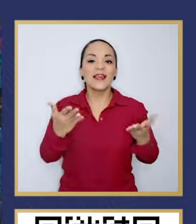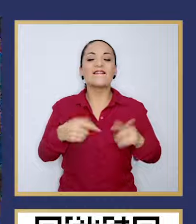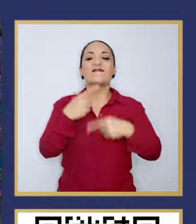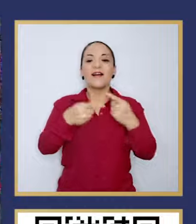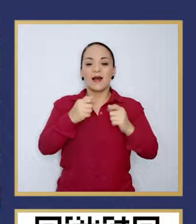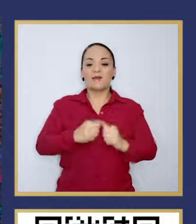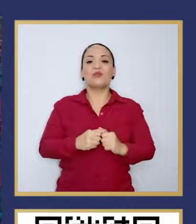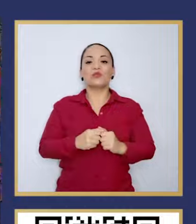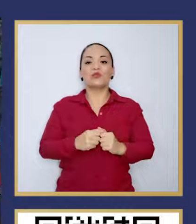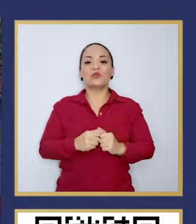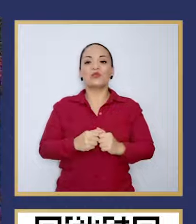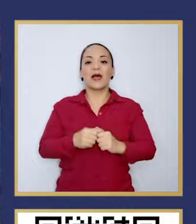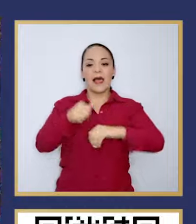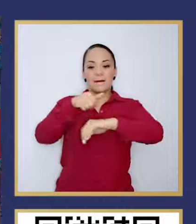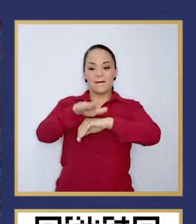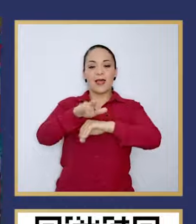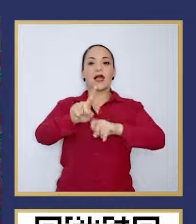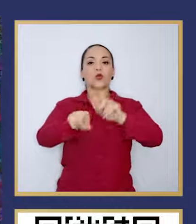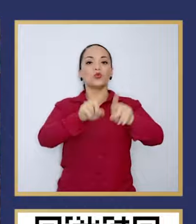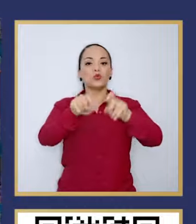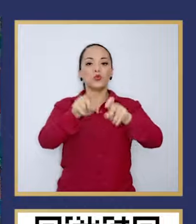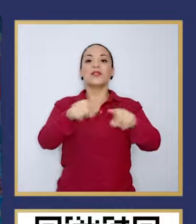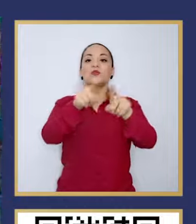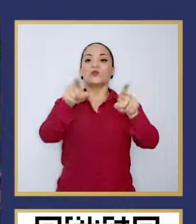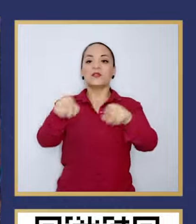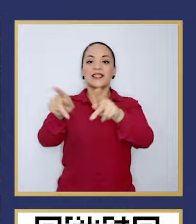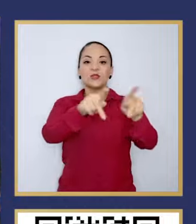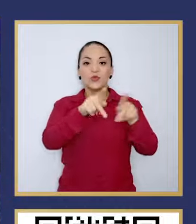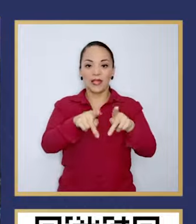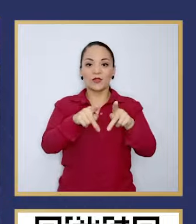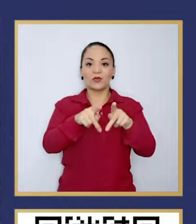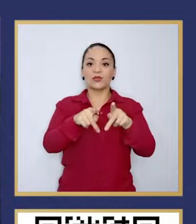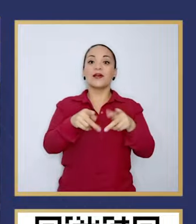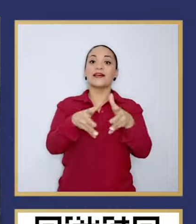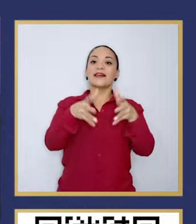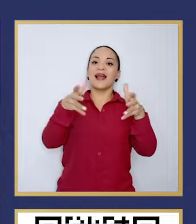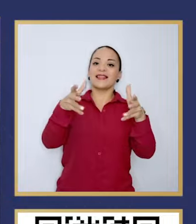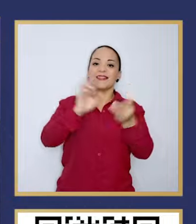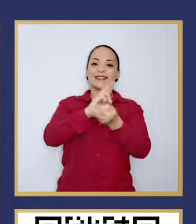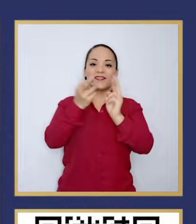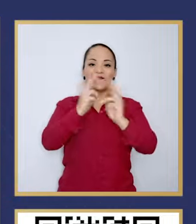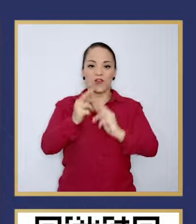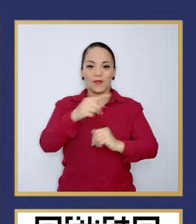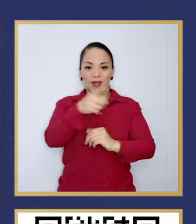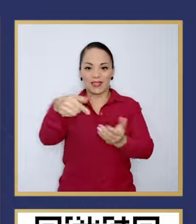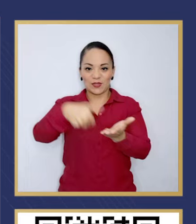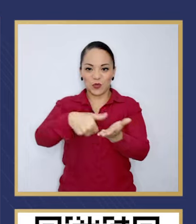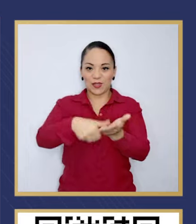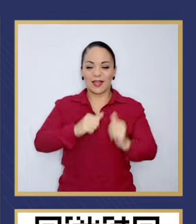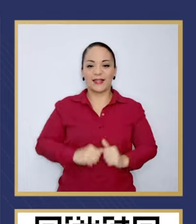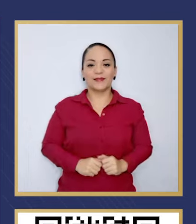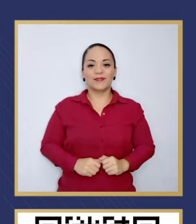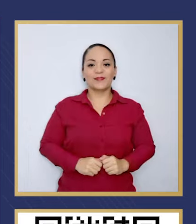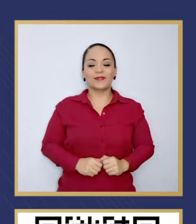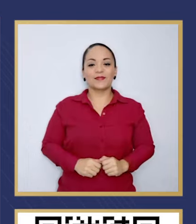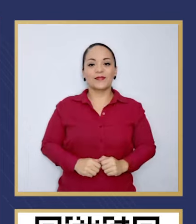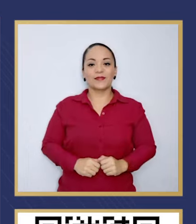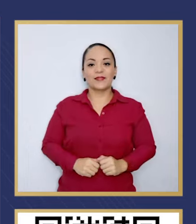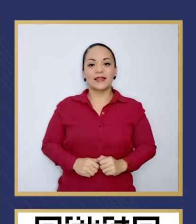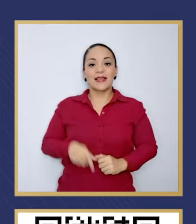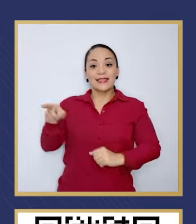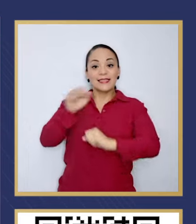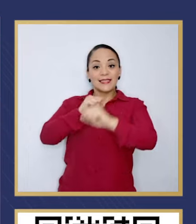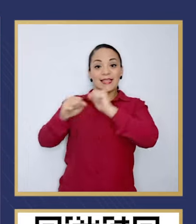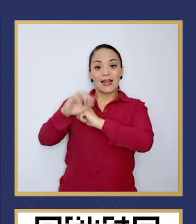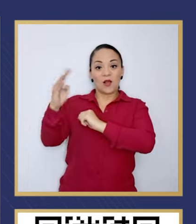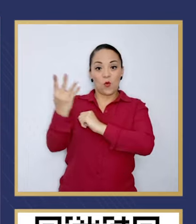vamos a llevar a consulta de los ciudadanos estas grandes reformas. Inmediatamente después de conocer